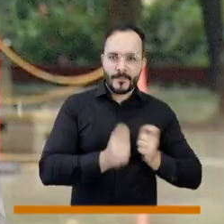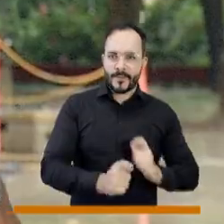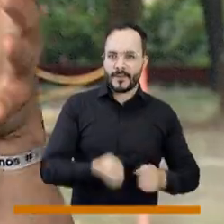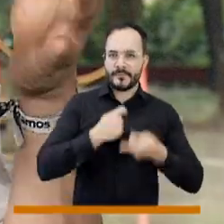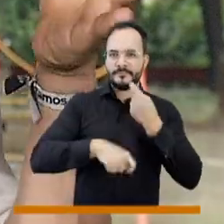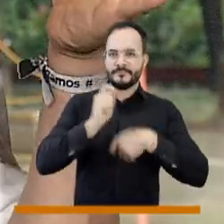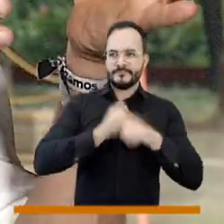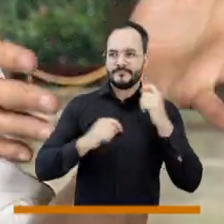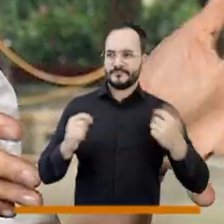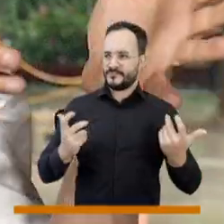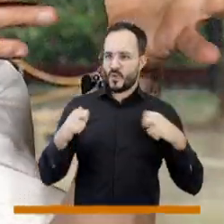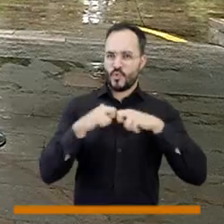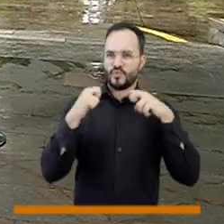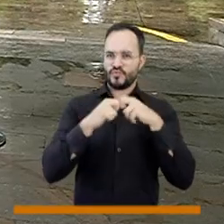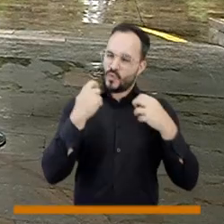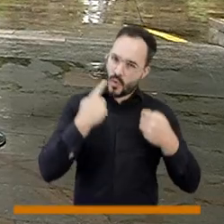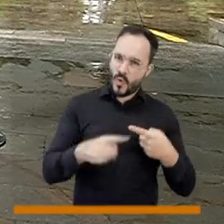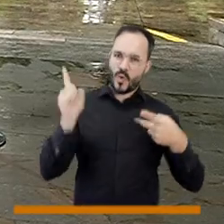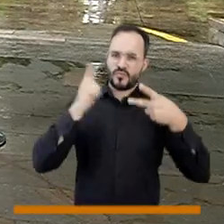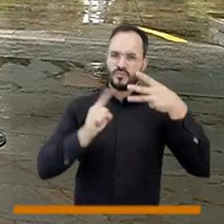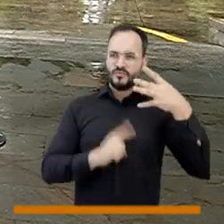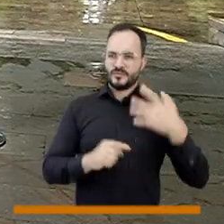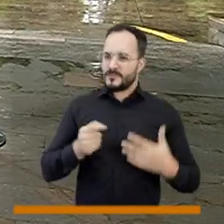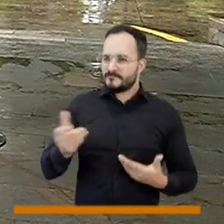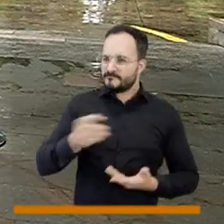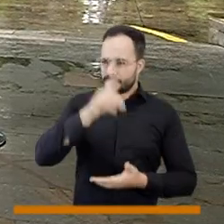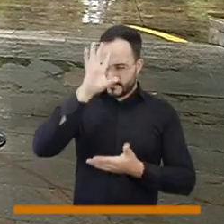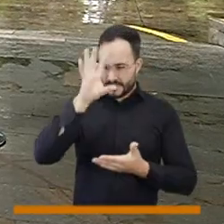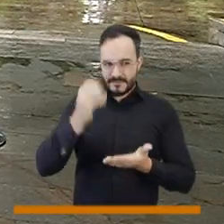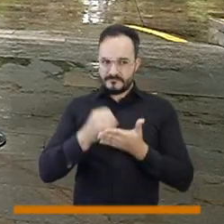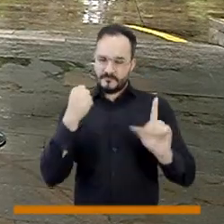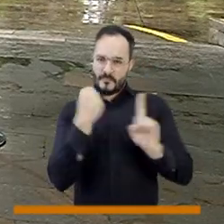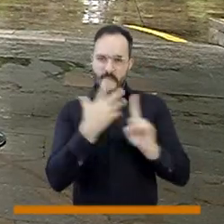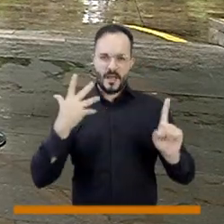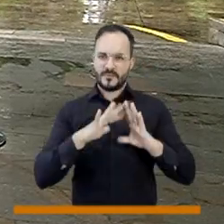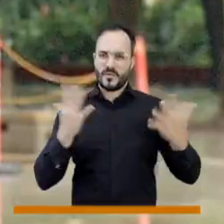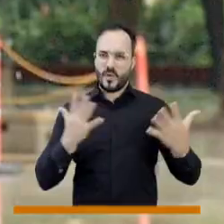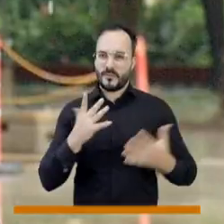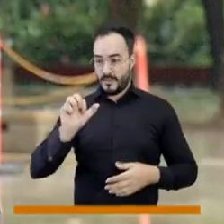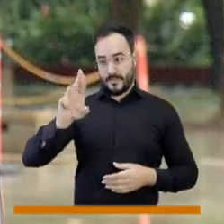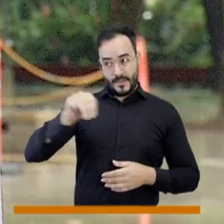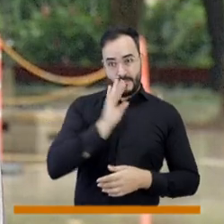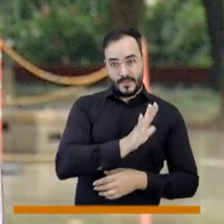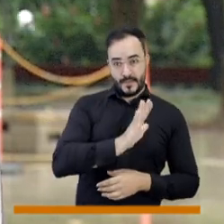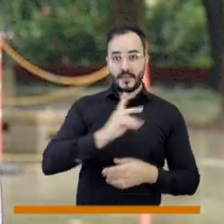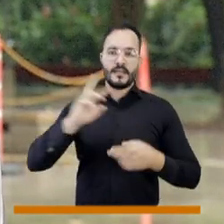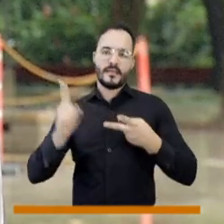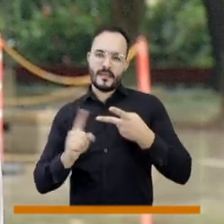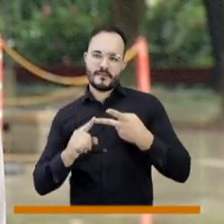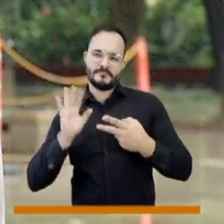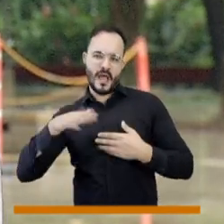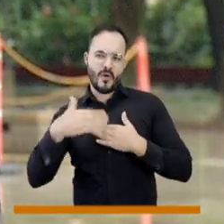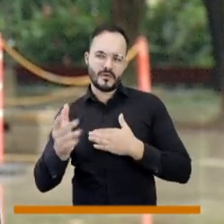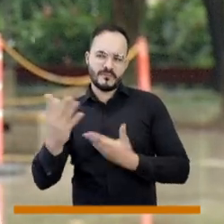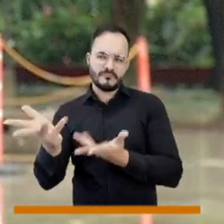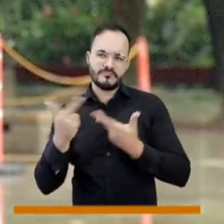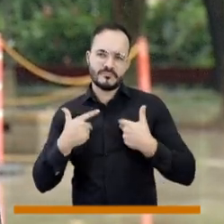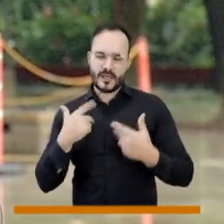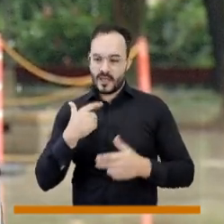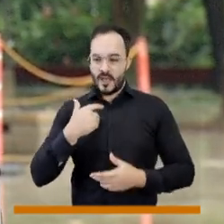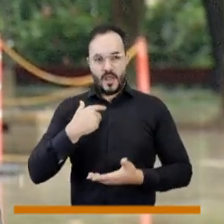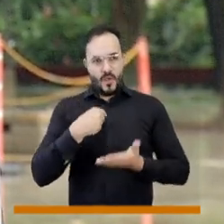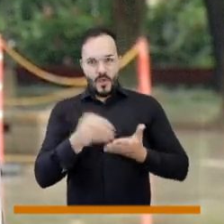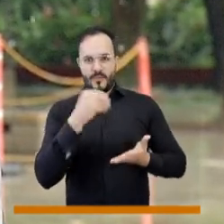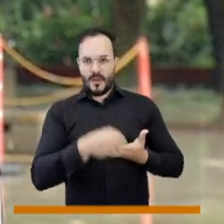distribuidores de ese tipo de energía. ¿Cómo va a ser el impacto? Y ya después te pregunto es del tema de consumidor, que ya